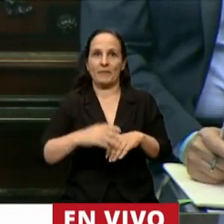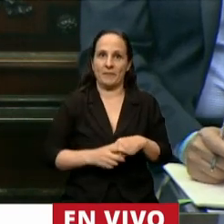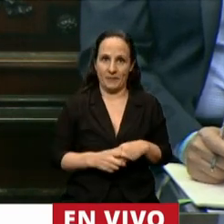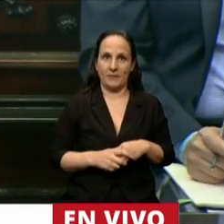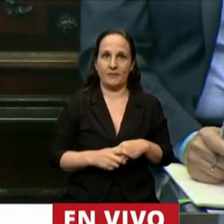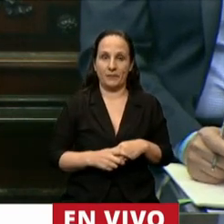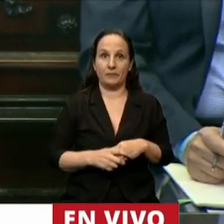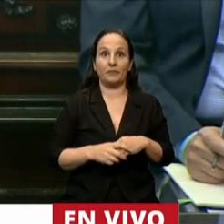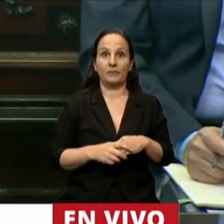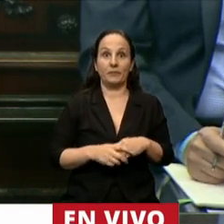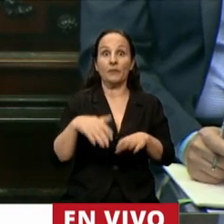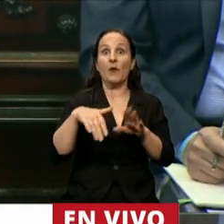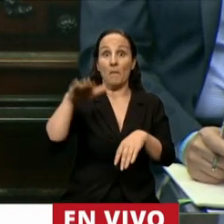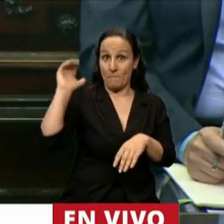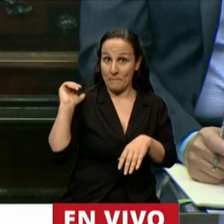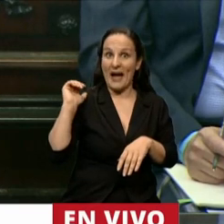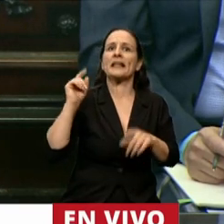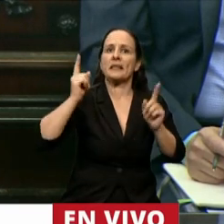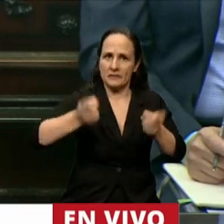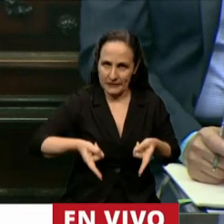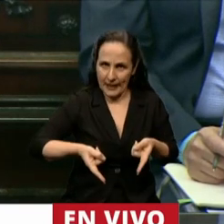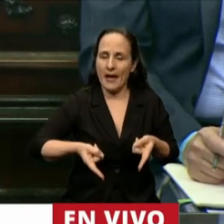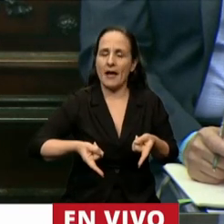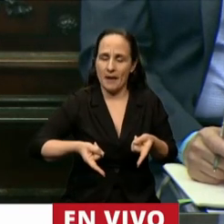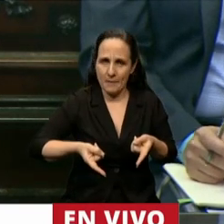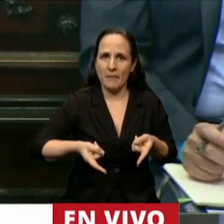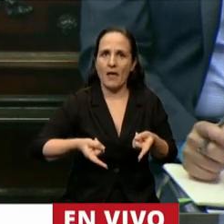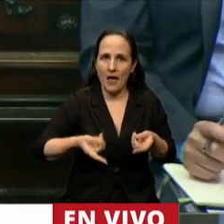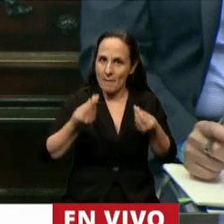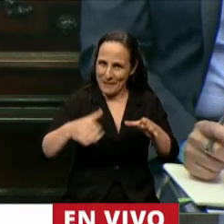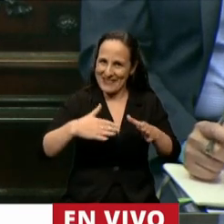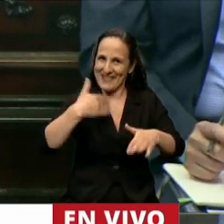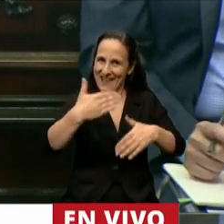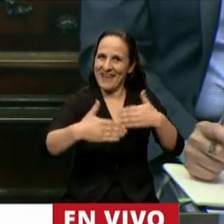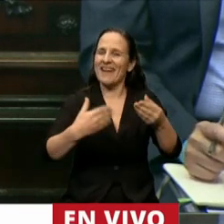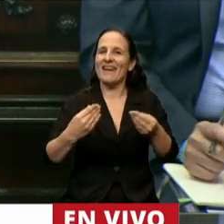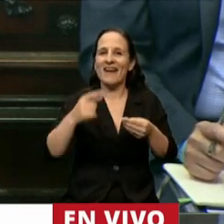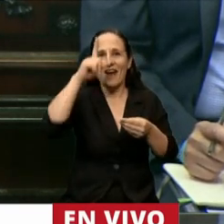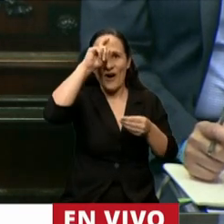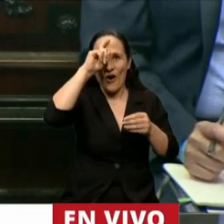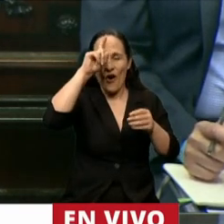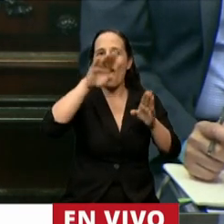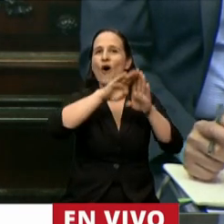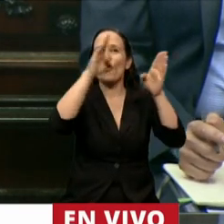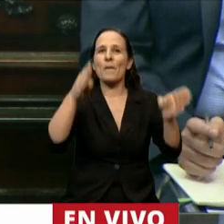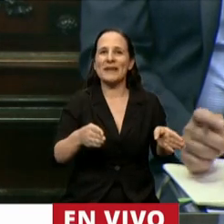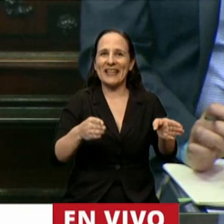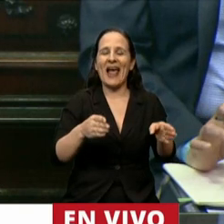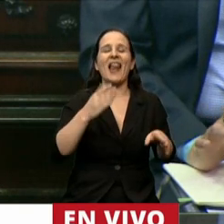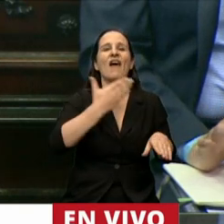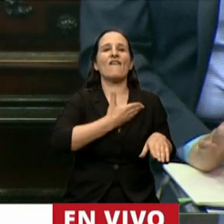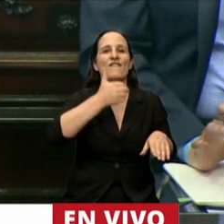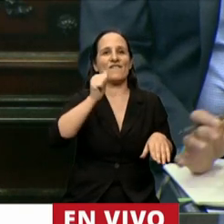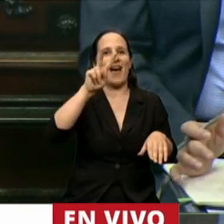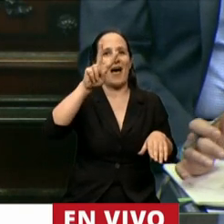Este martes también pusimos en funcionamiento el hospital doctor René